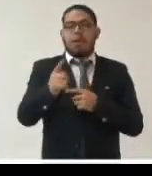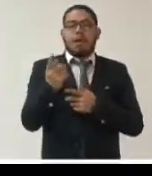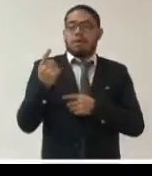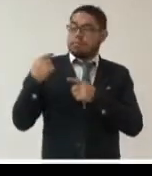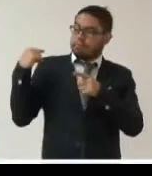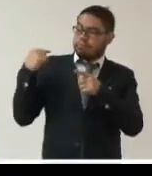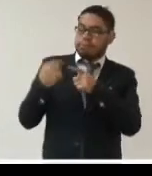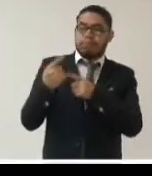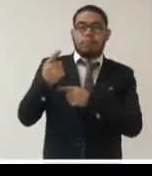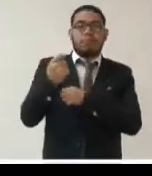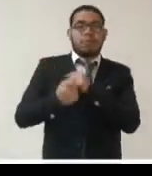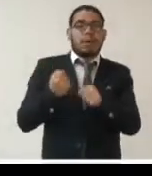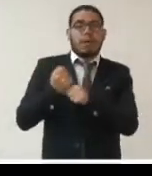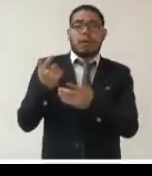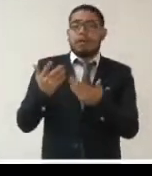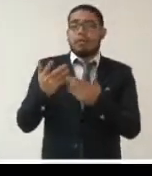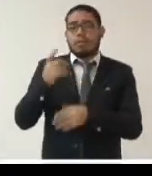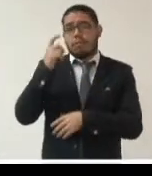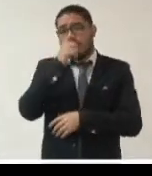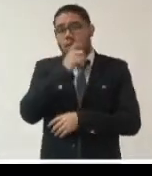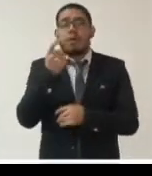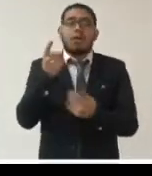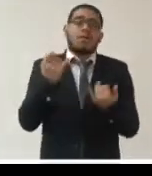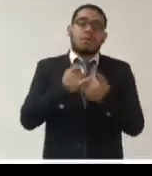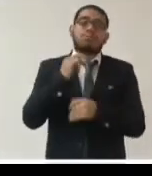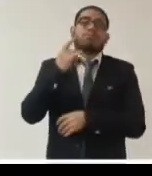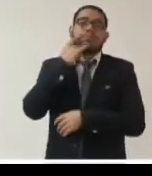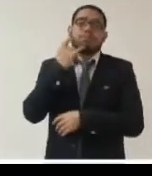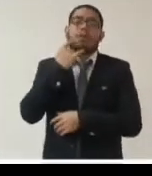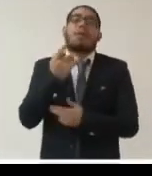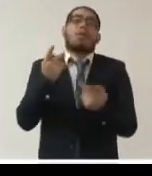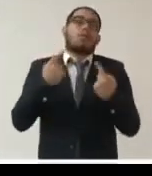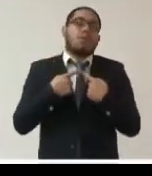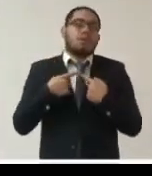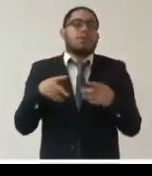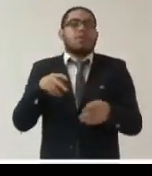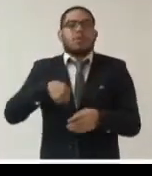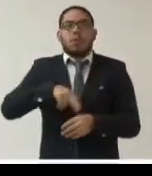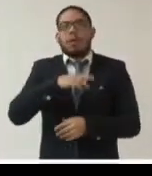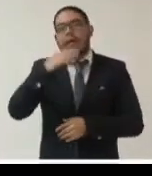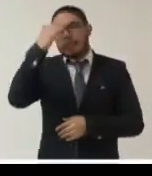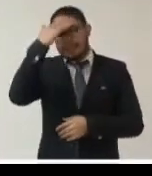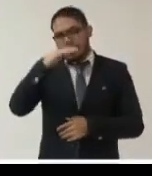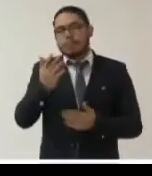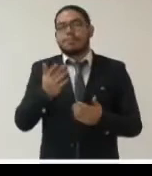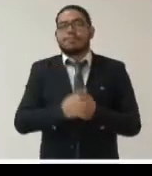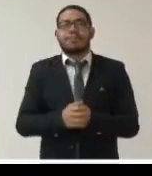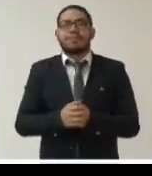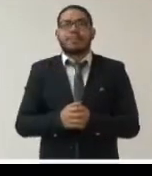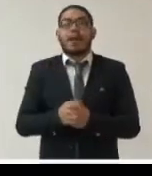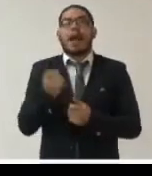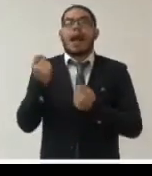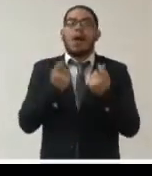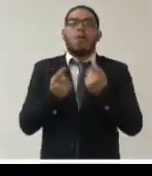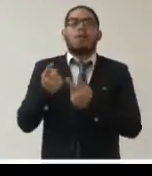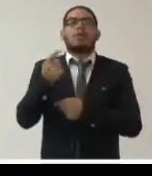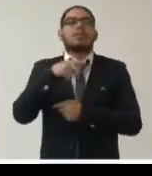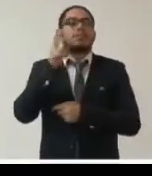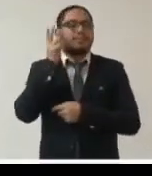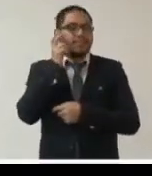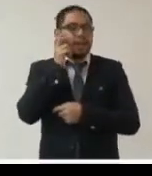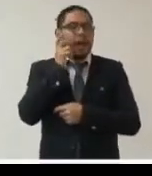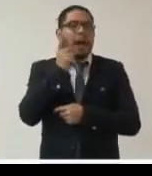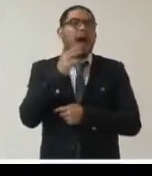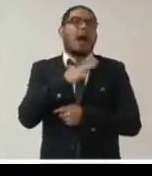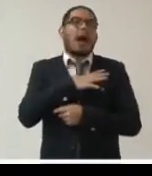profesional a nivel sanitario para todos ha sido un reto como personas y seguramente algunos de los que nos estáis escuchando